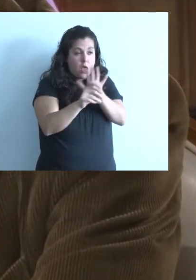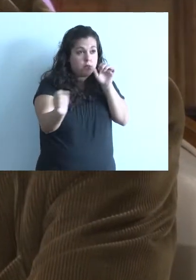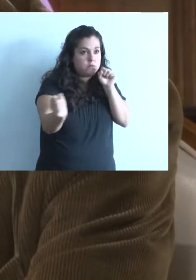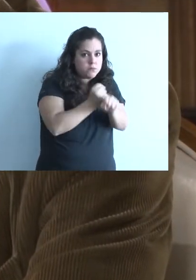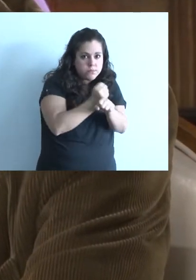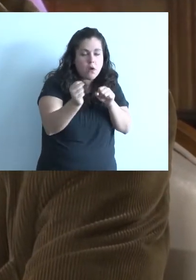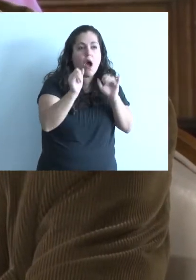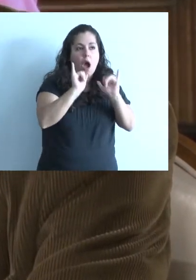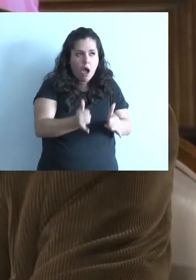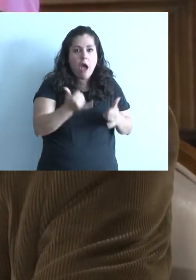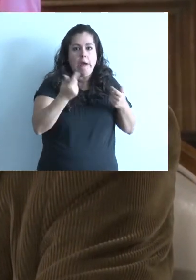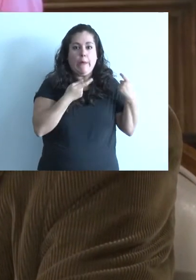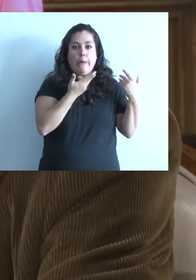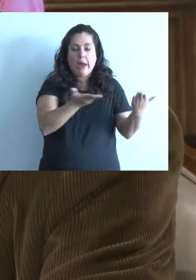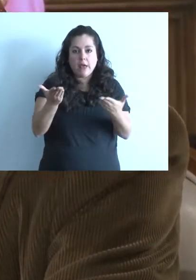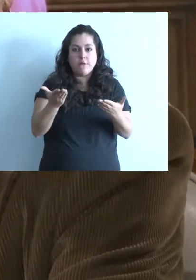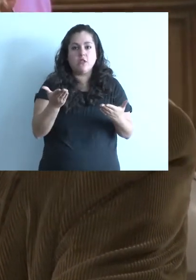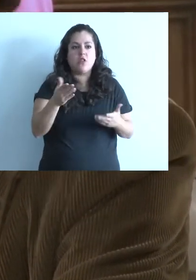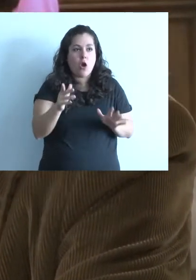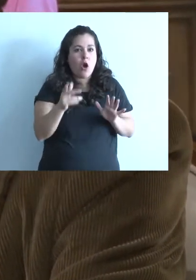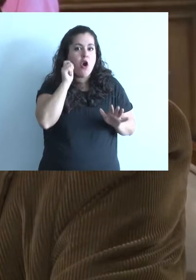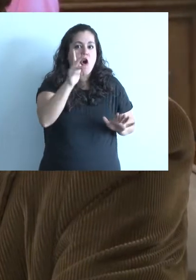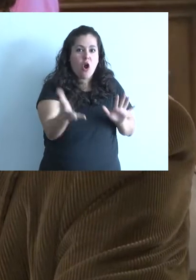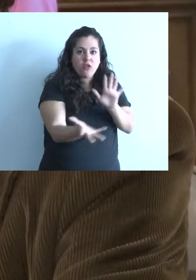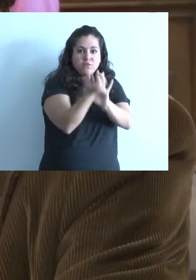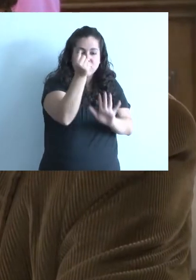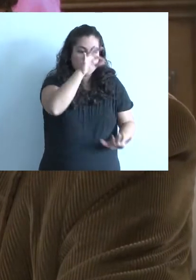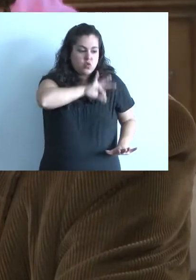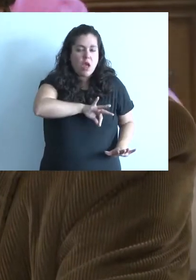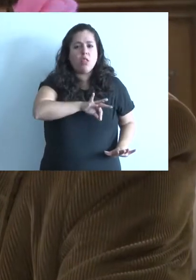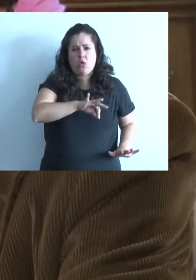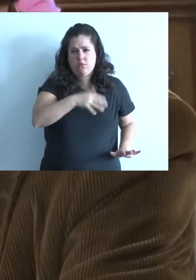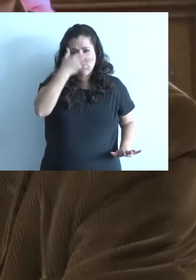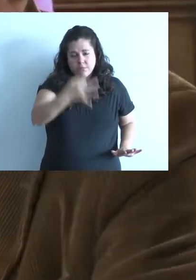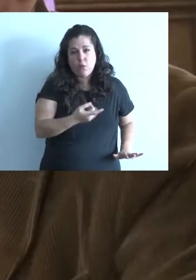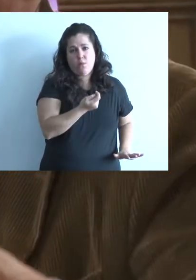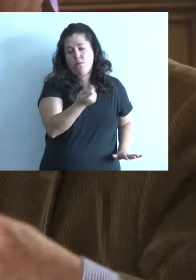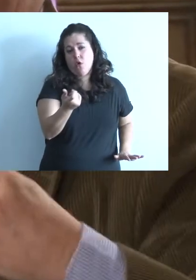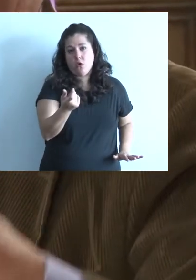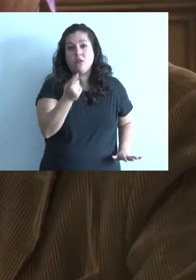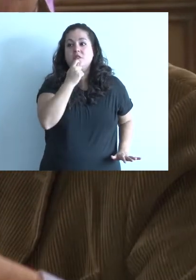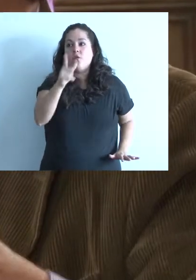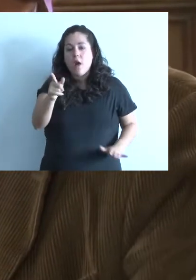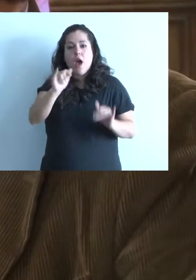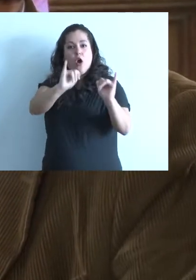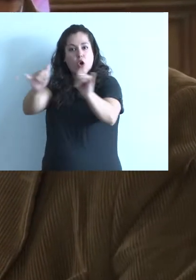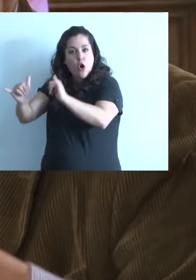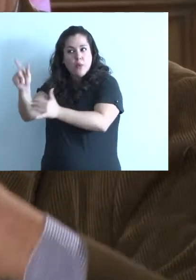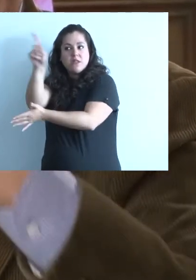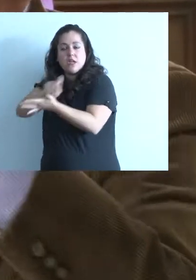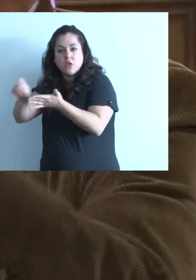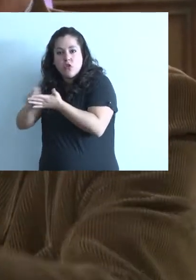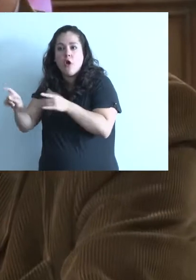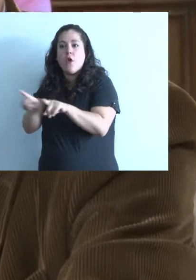etapa van a ser objeto del proyecto son muy pocos, precisamente si los jóvenes escritores